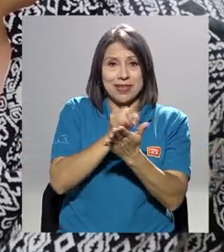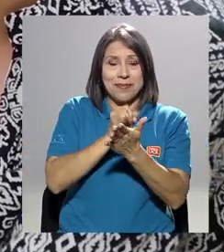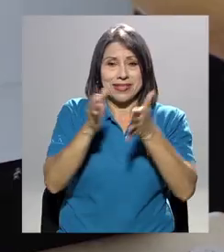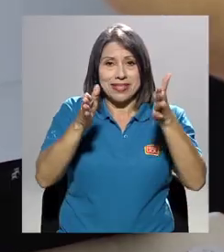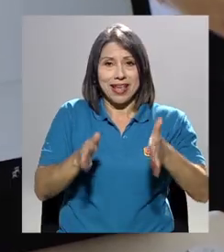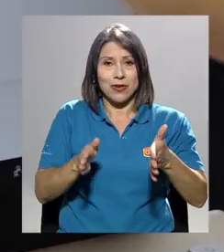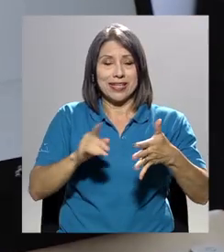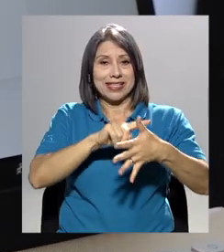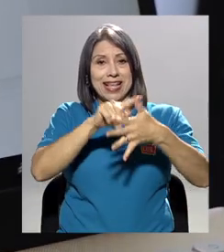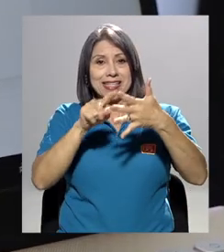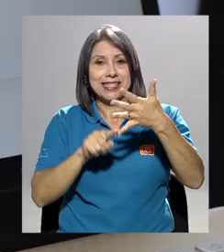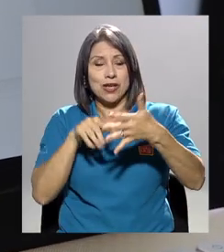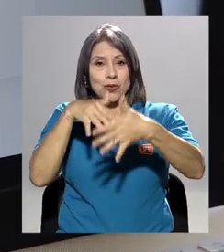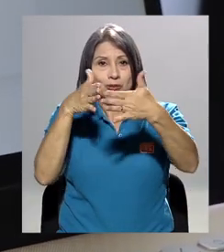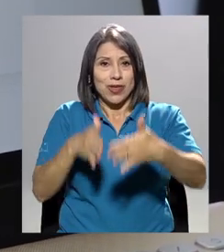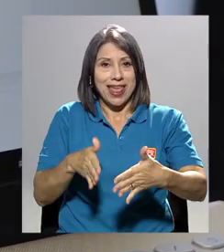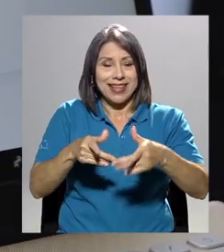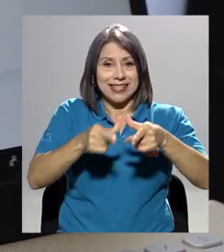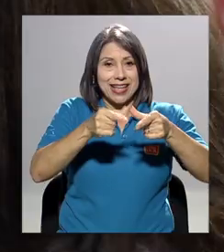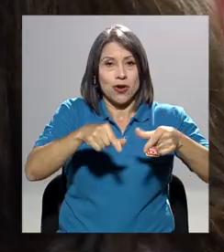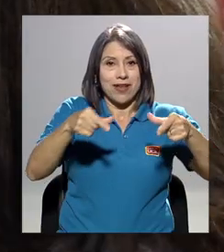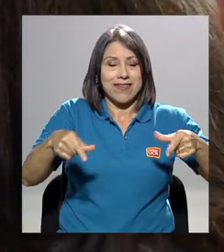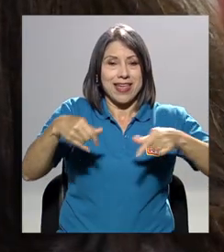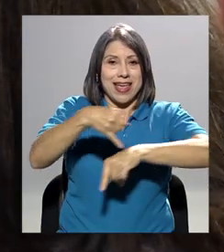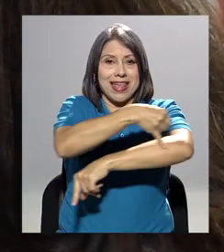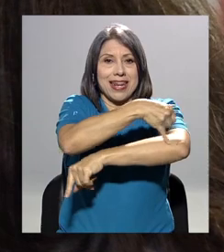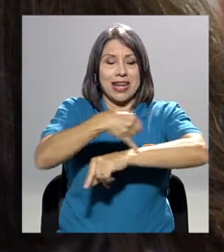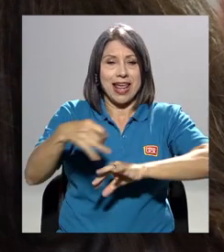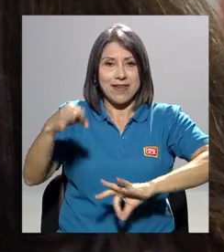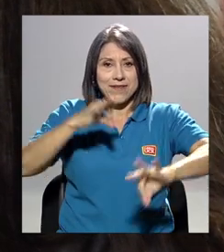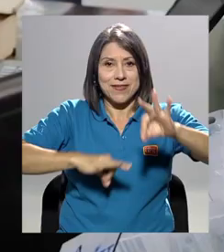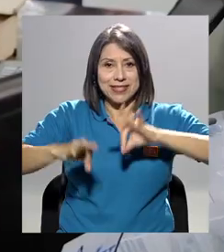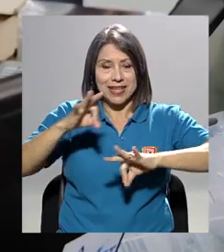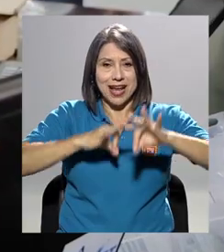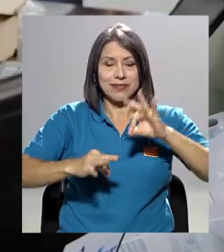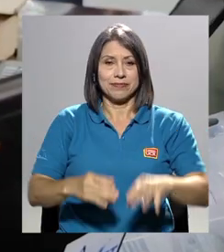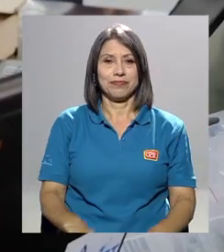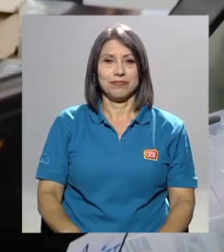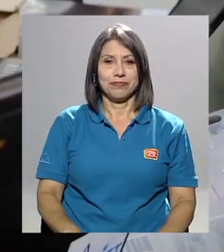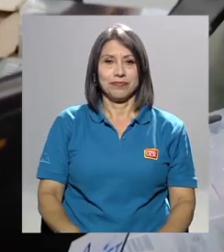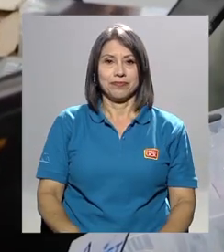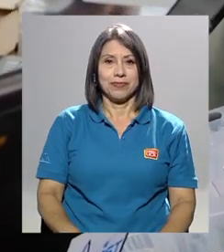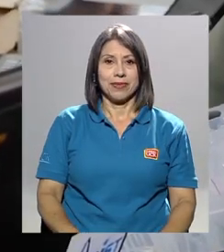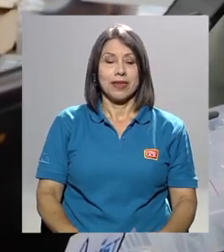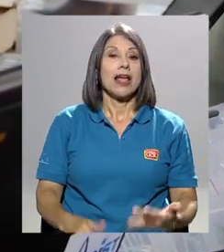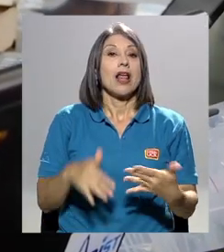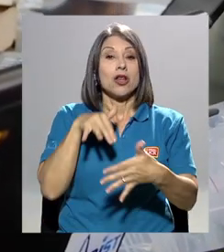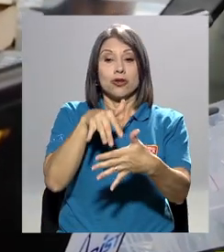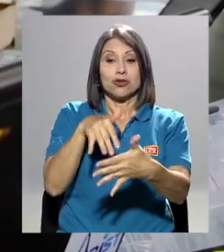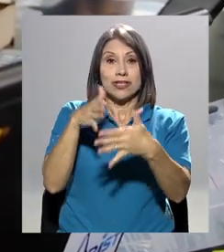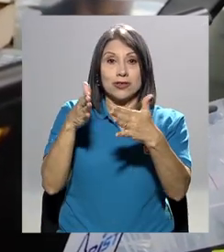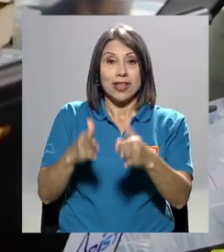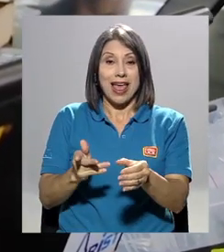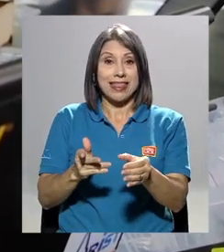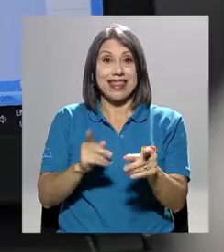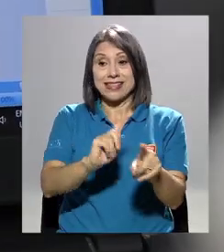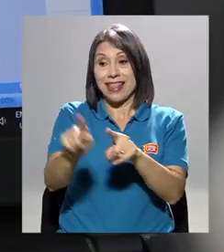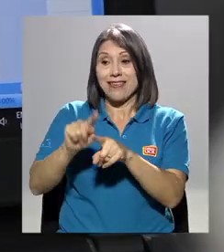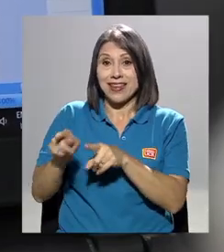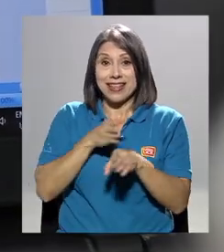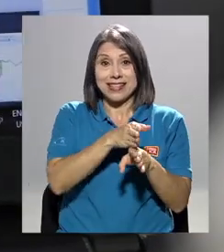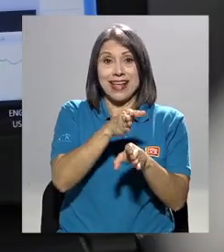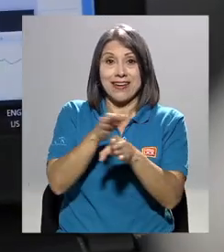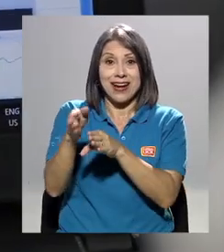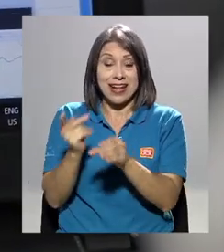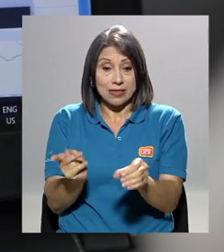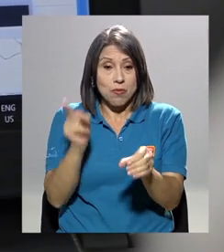estudiantes, tanto de geografía como de ingeniería y física. La participación estudiantil multidisciplinar